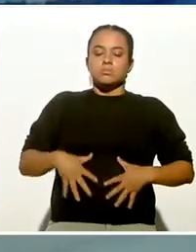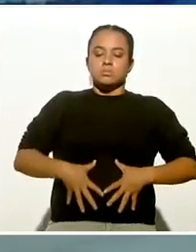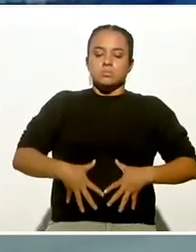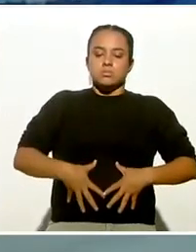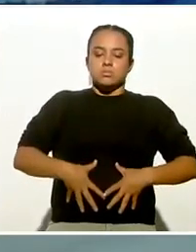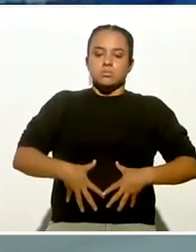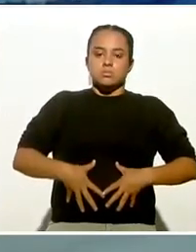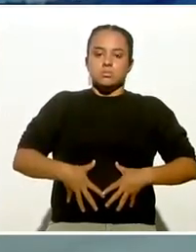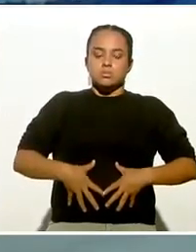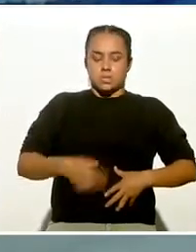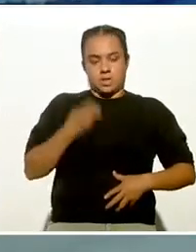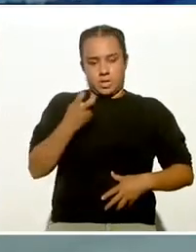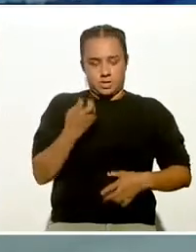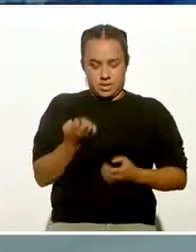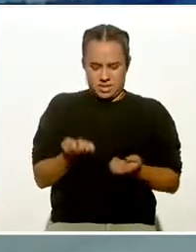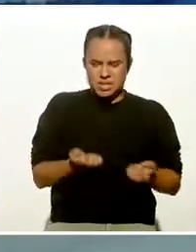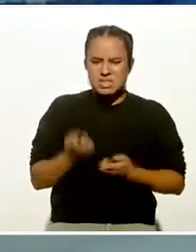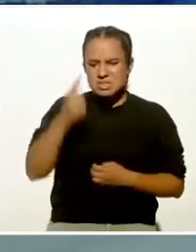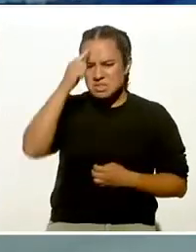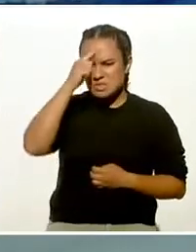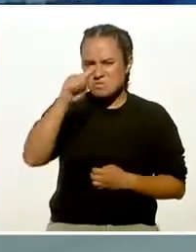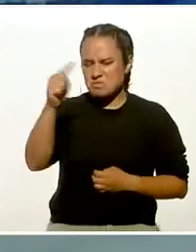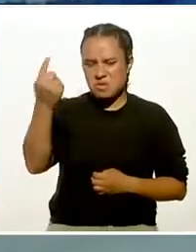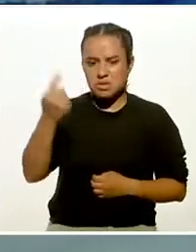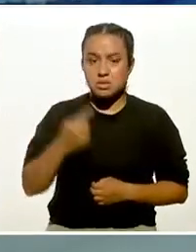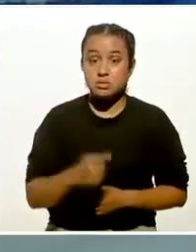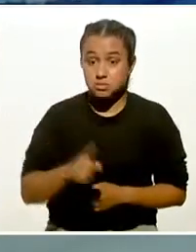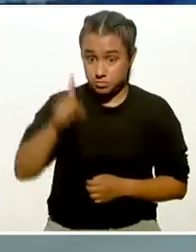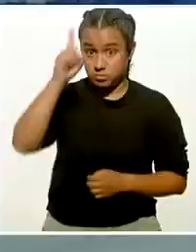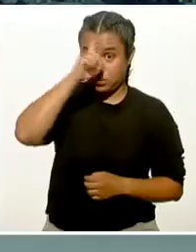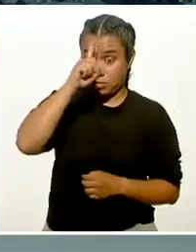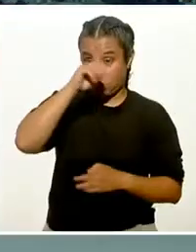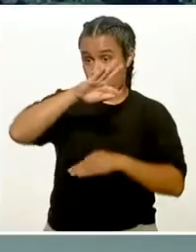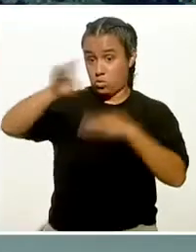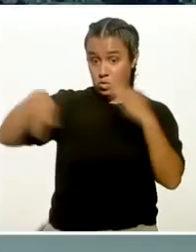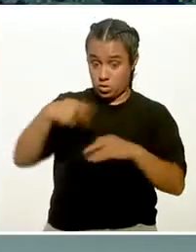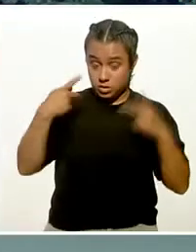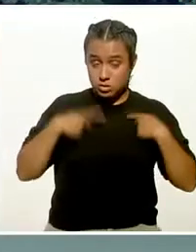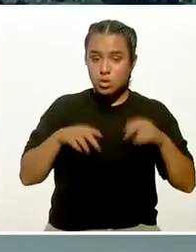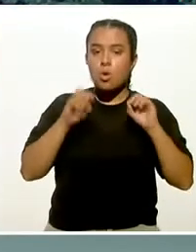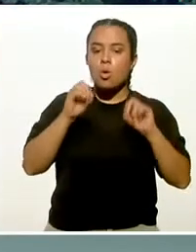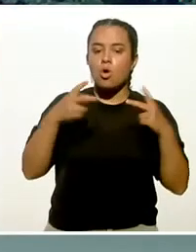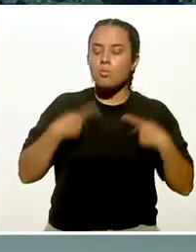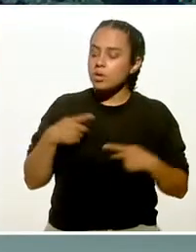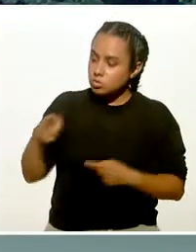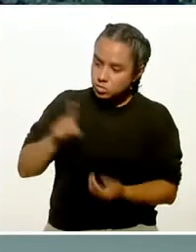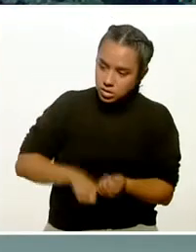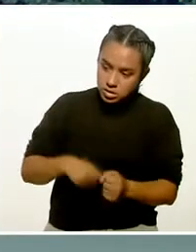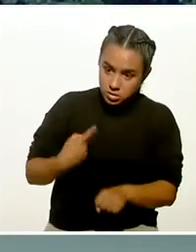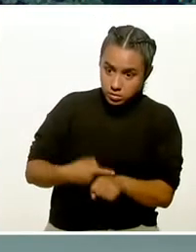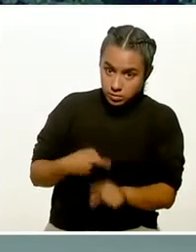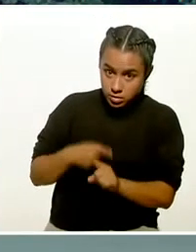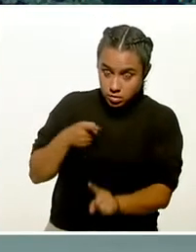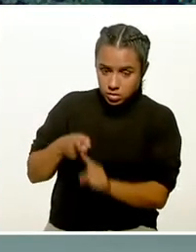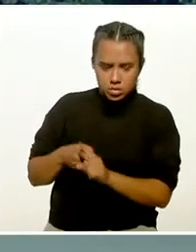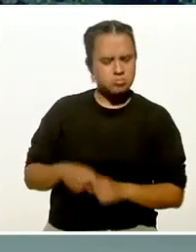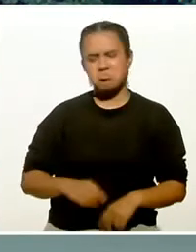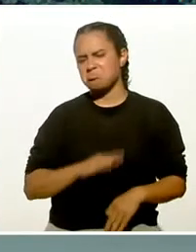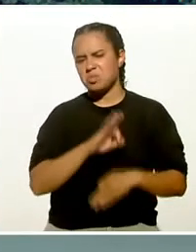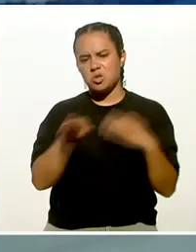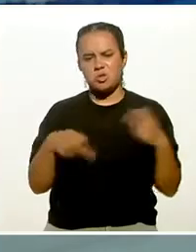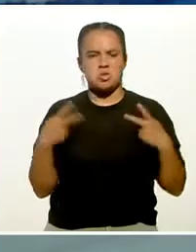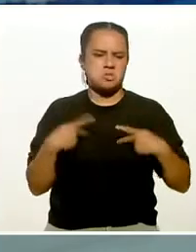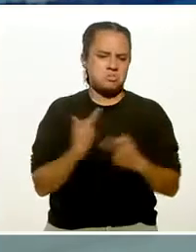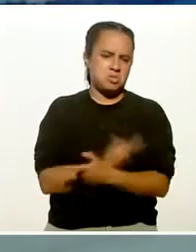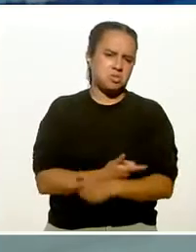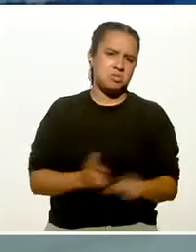Ese es un ejercicio muy sencillo. ¿Y esto se recomienda que lo haga todo el mundo o gente que tenga patología específica? Cualquier persona lo puede